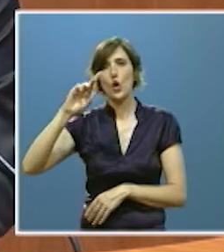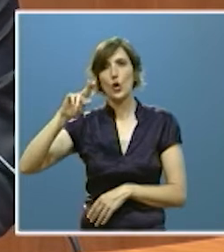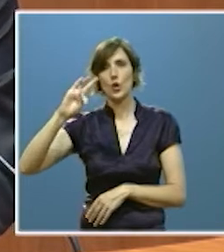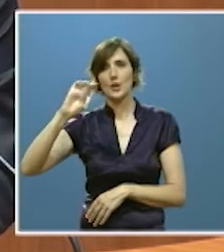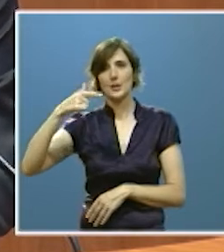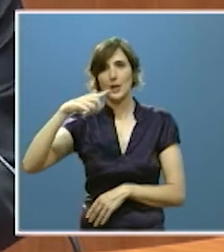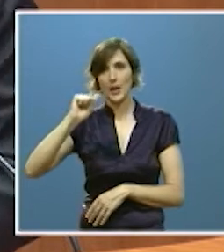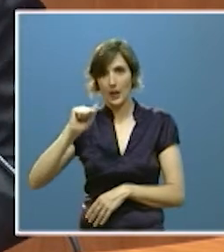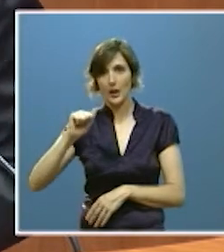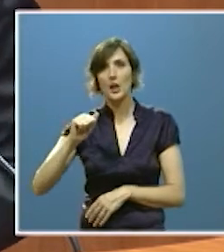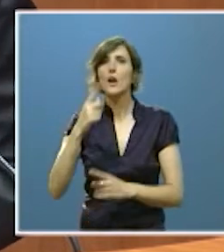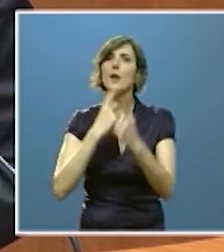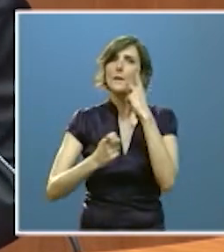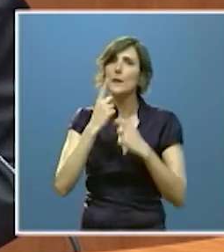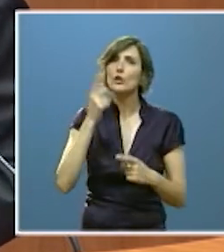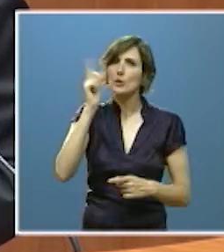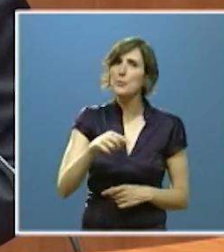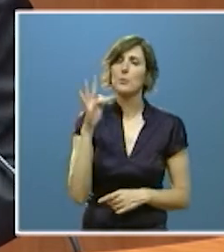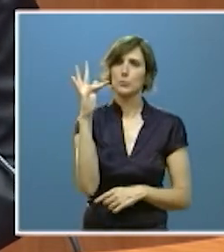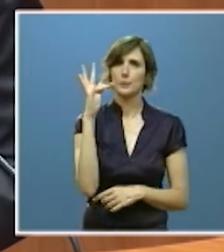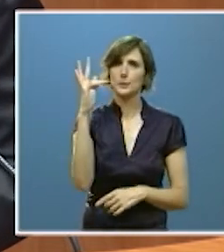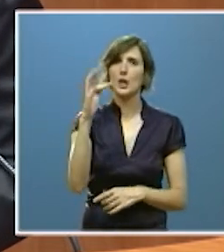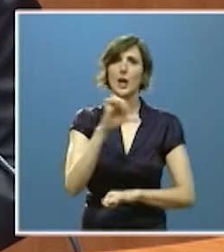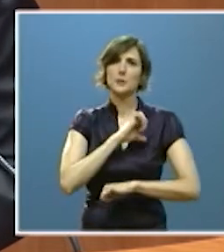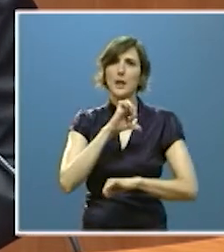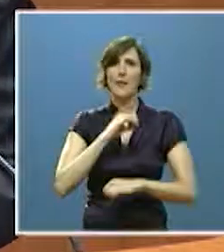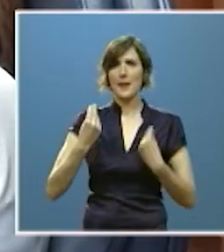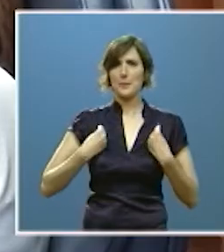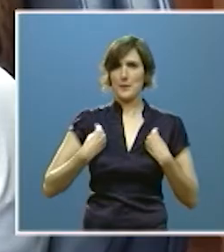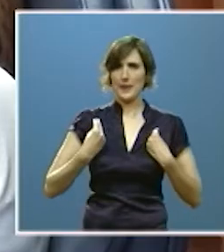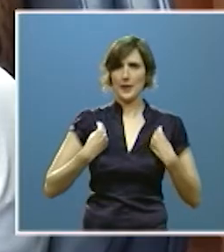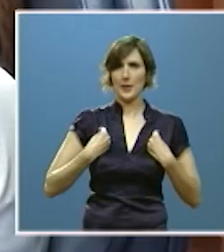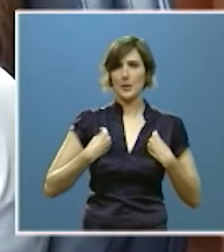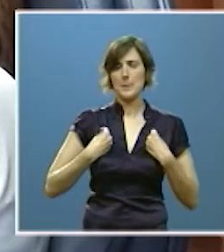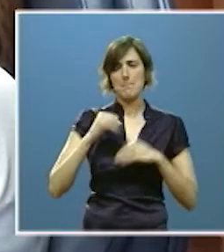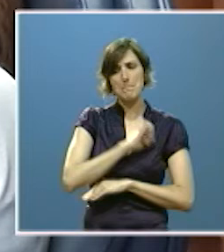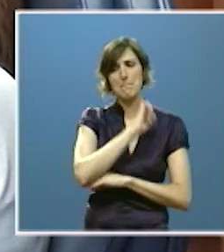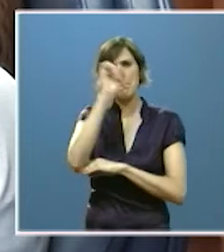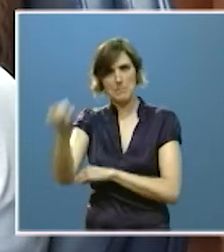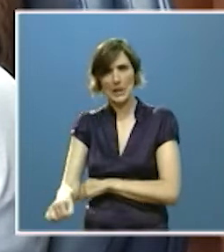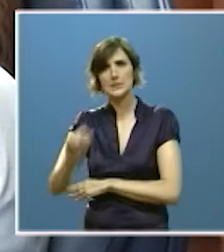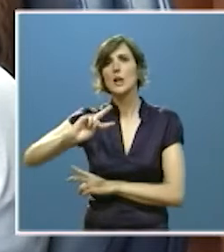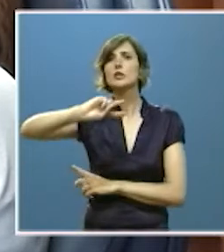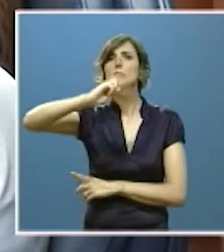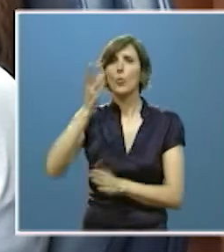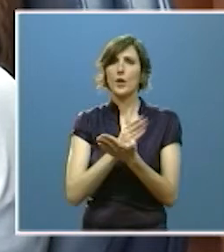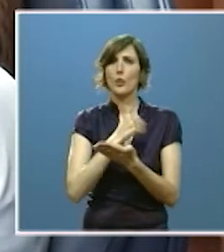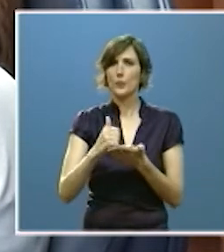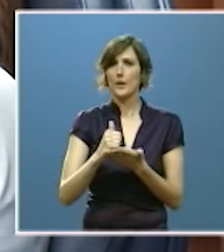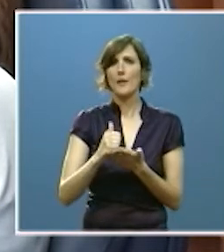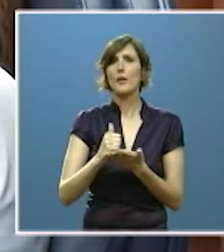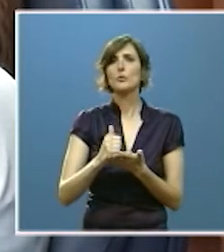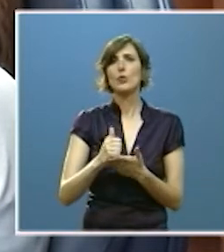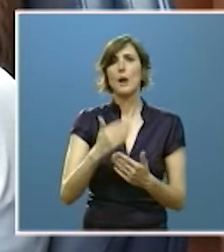asimismo favorables con una esperanza de vida en Castilla y León mayor que la media de España la segunda comunidad en este indicador